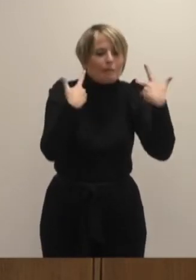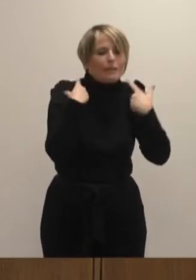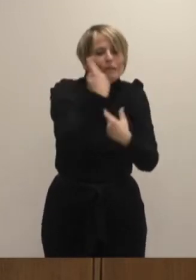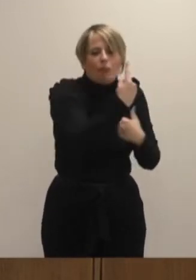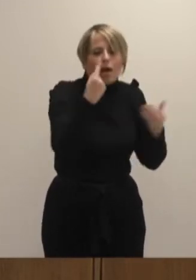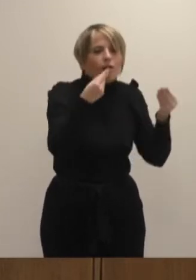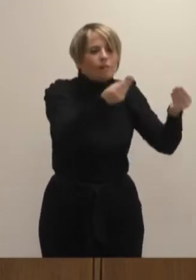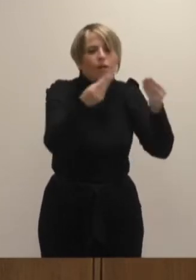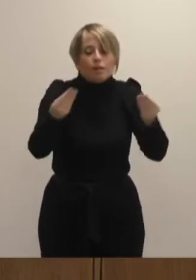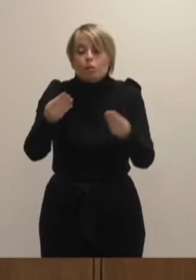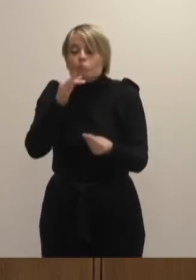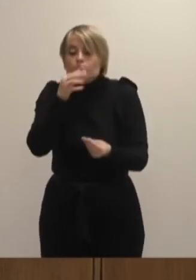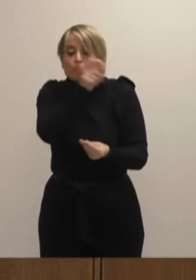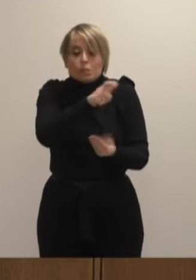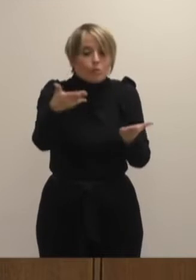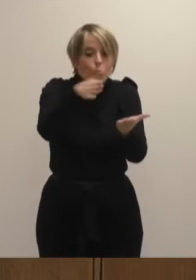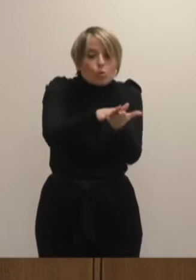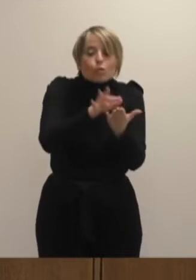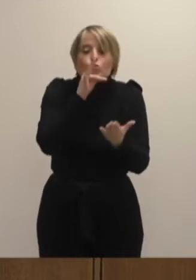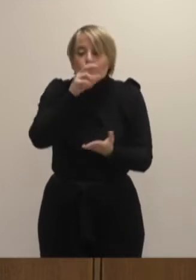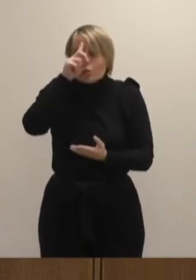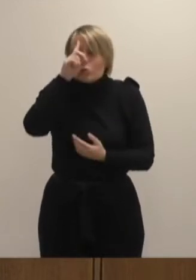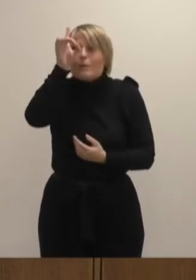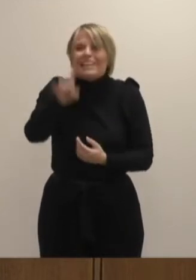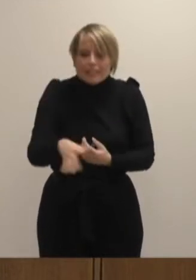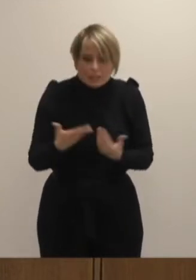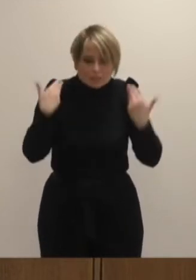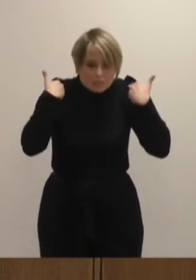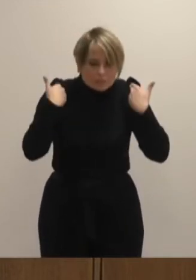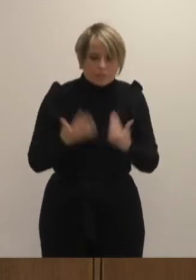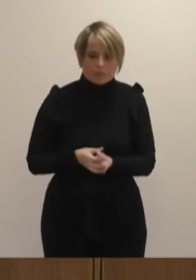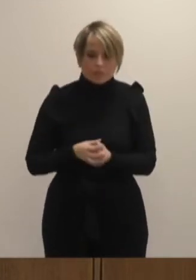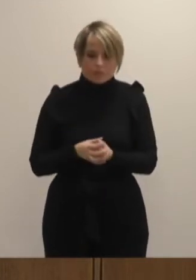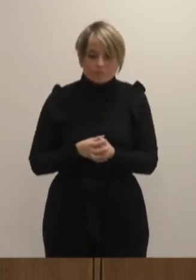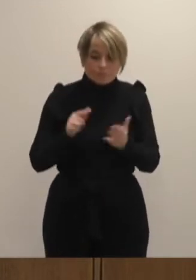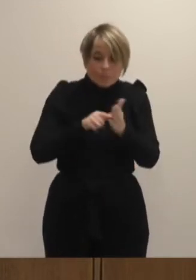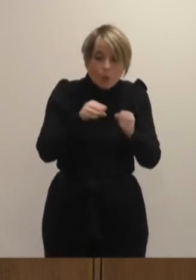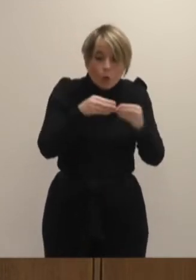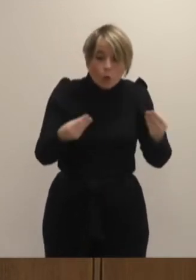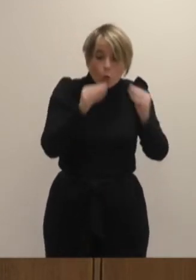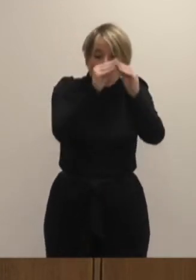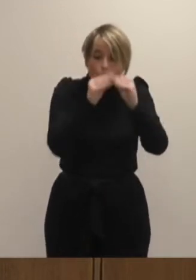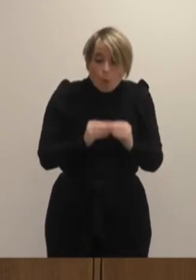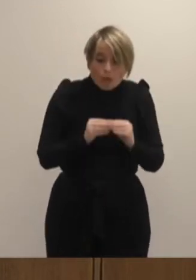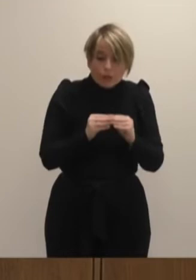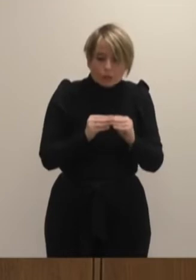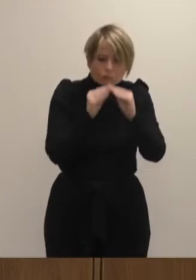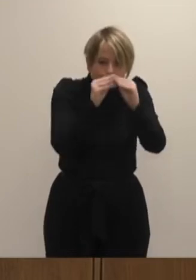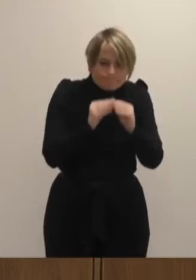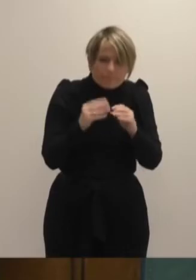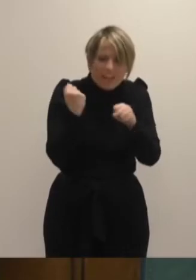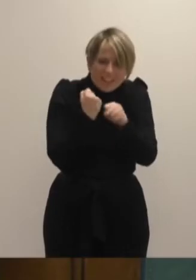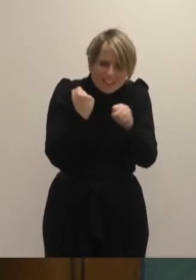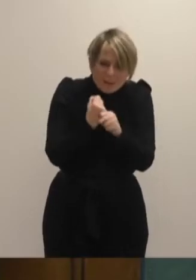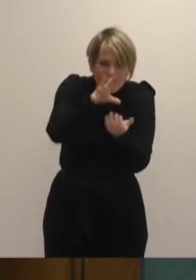cuyo asesinato no haya obtenido un esclarecimiento suficiente. La elaboración de estos cuadernos, señora Martínez, se ha basado en un trabajo de